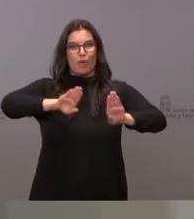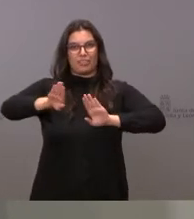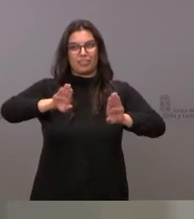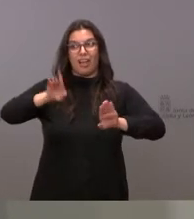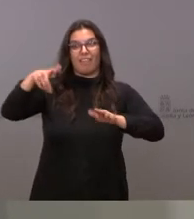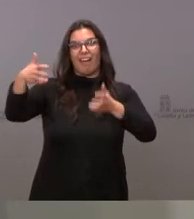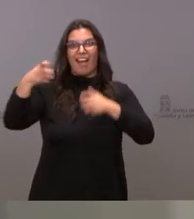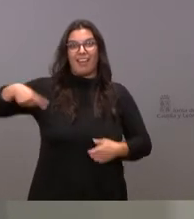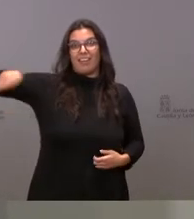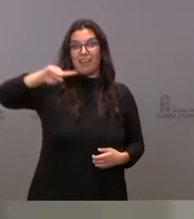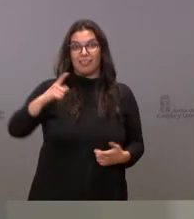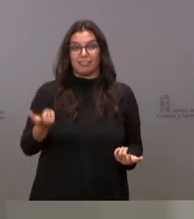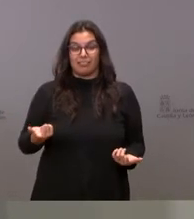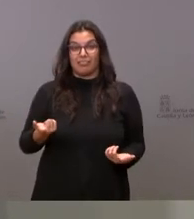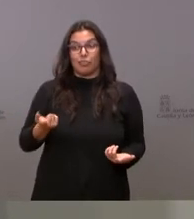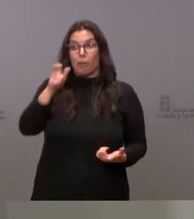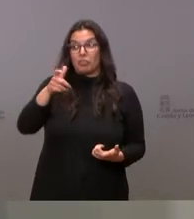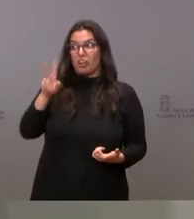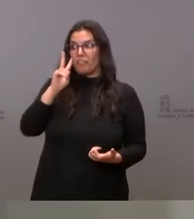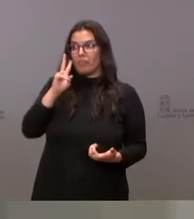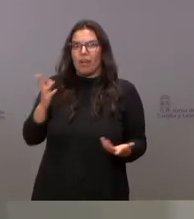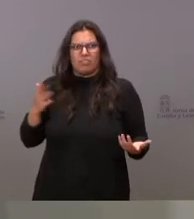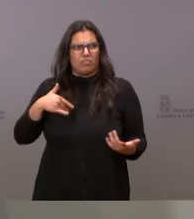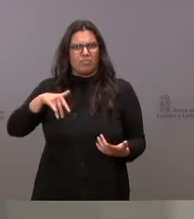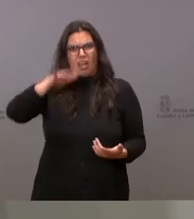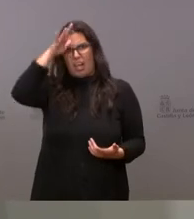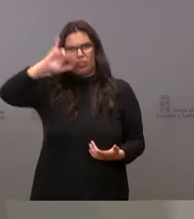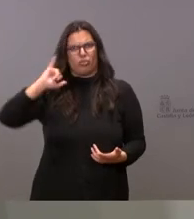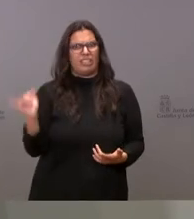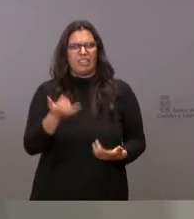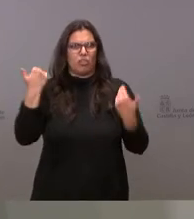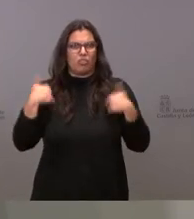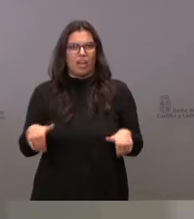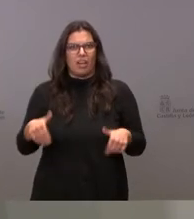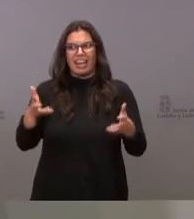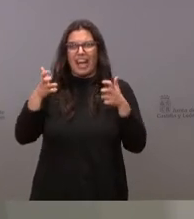los ciudadanos se encuentran legítimamente cansados de esta dinámica.